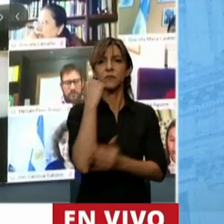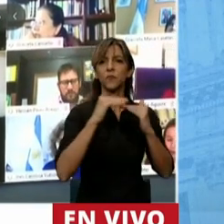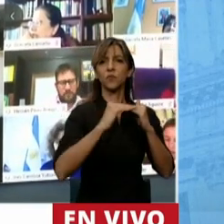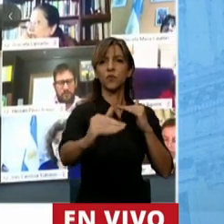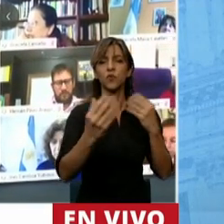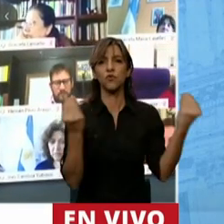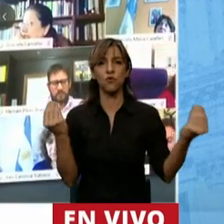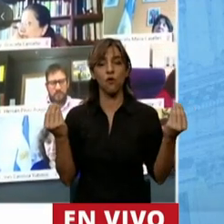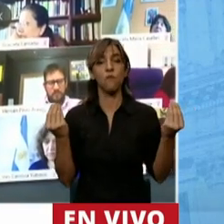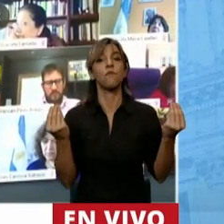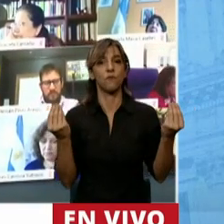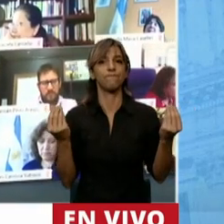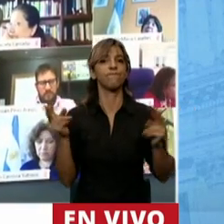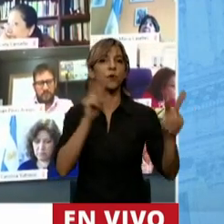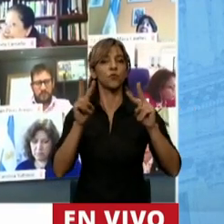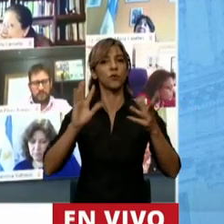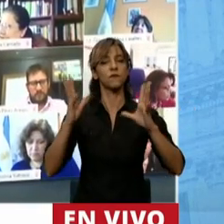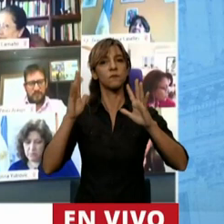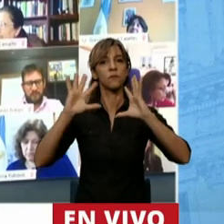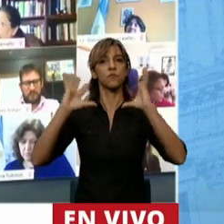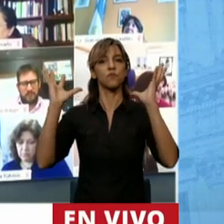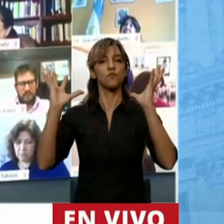enfocarse en un modelo de desarrollo productivo